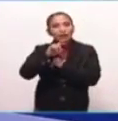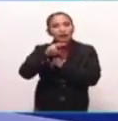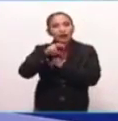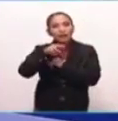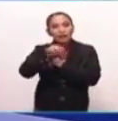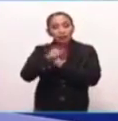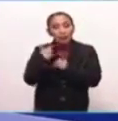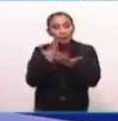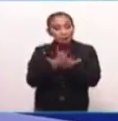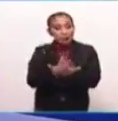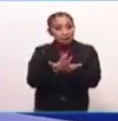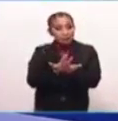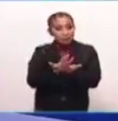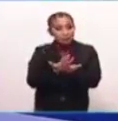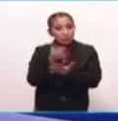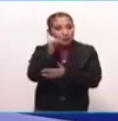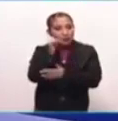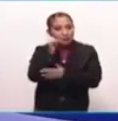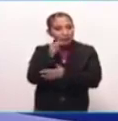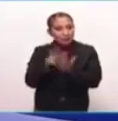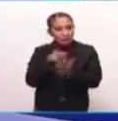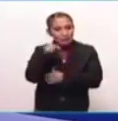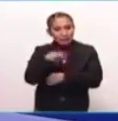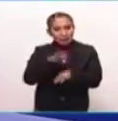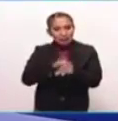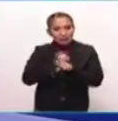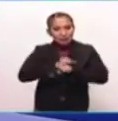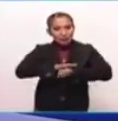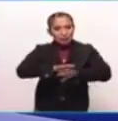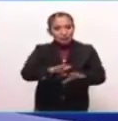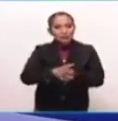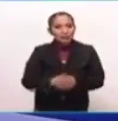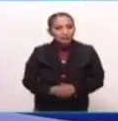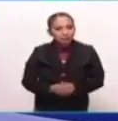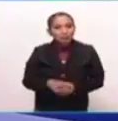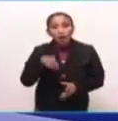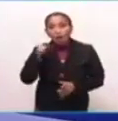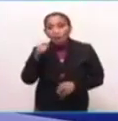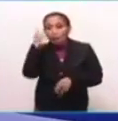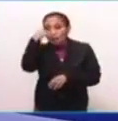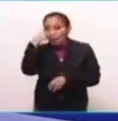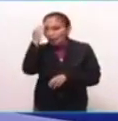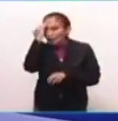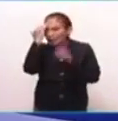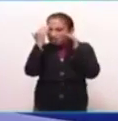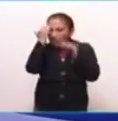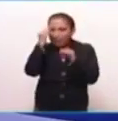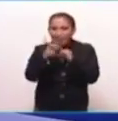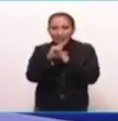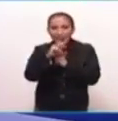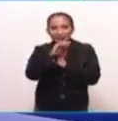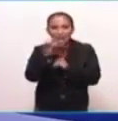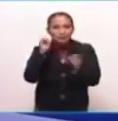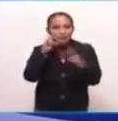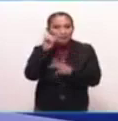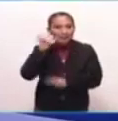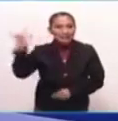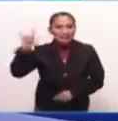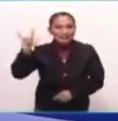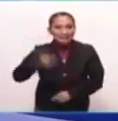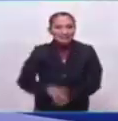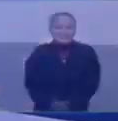y que los esperamos mañana con más información en otra hora de conocimiento en Interfaz. Hasta mañana.